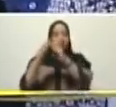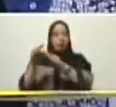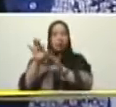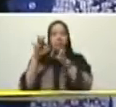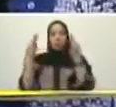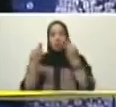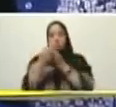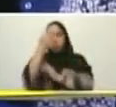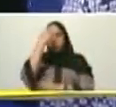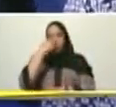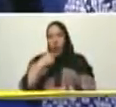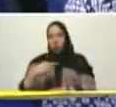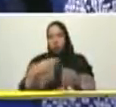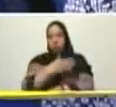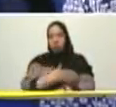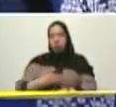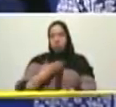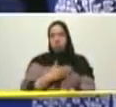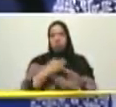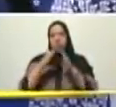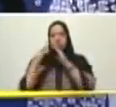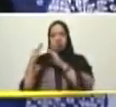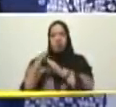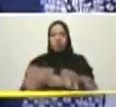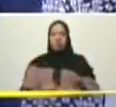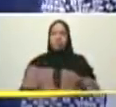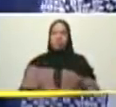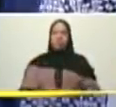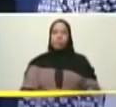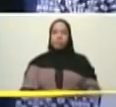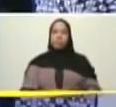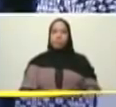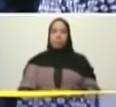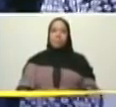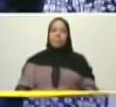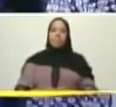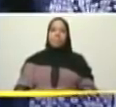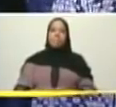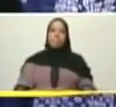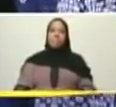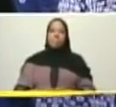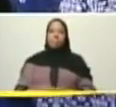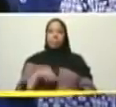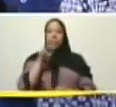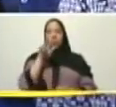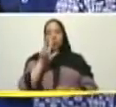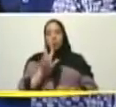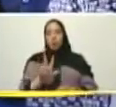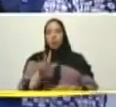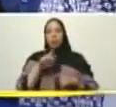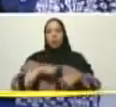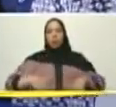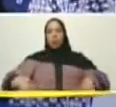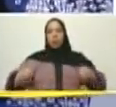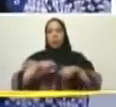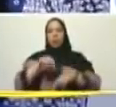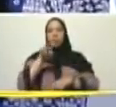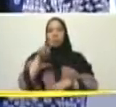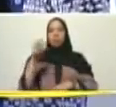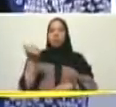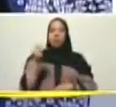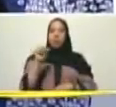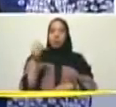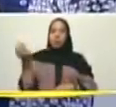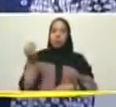gran misión vivienda Venezuela bueno mi comandante aquí hay tres urbanismos y ya se han entregado más de 10